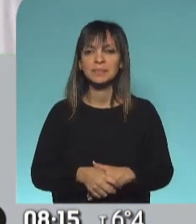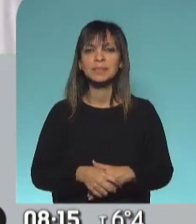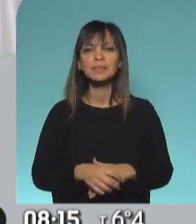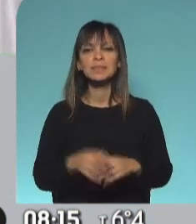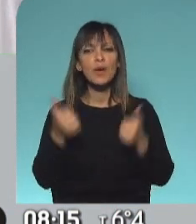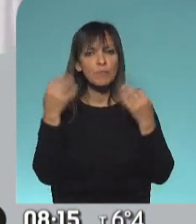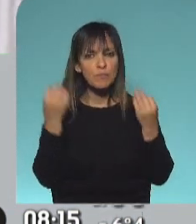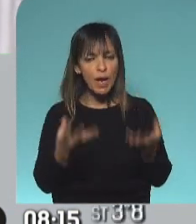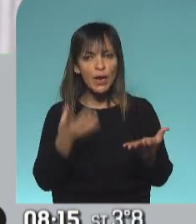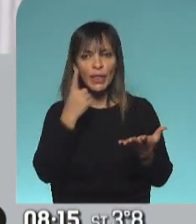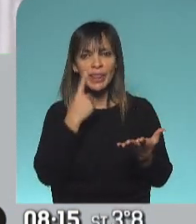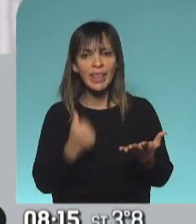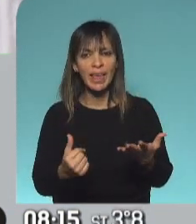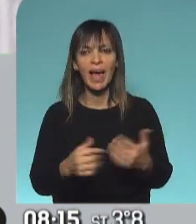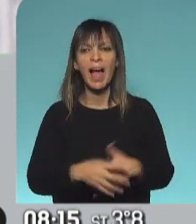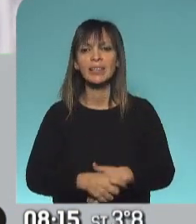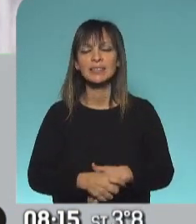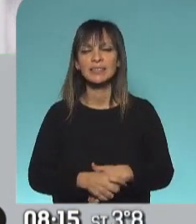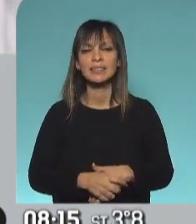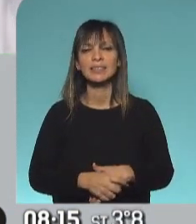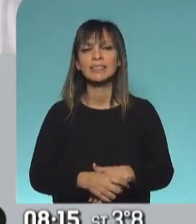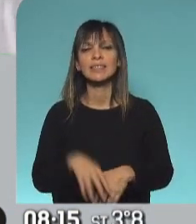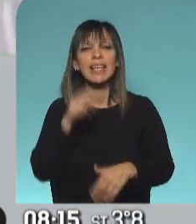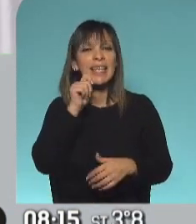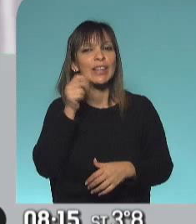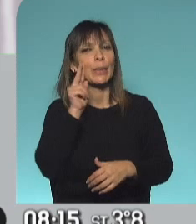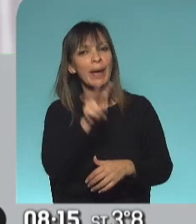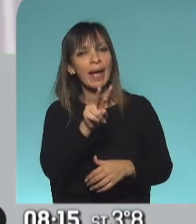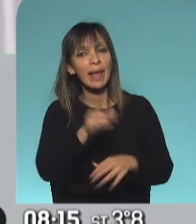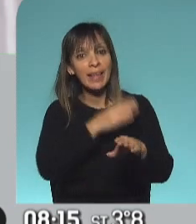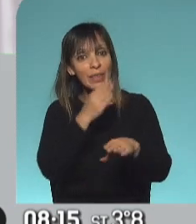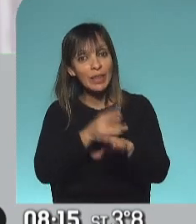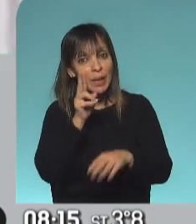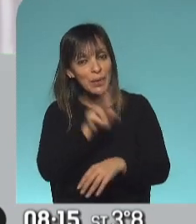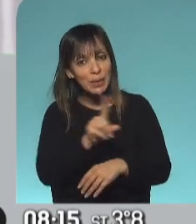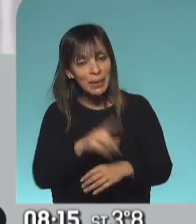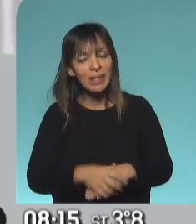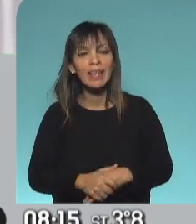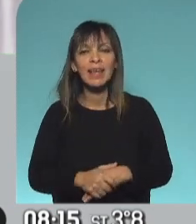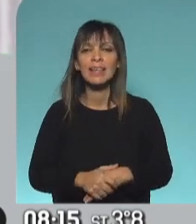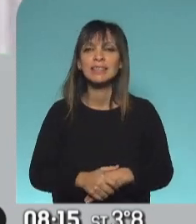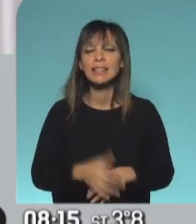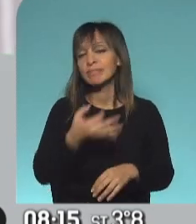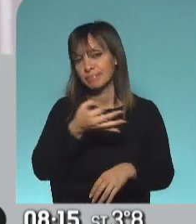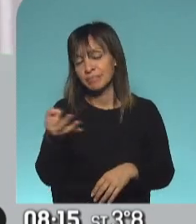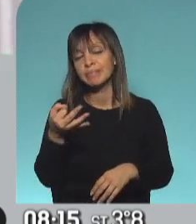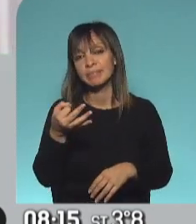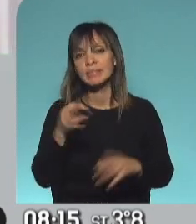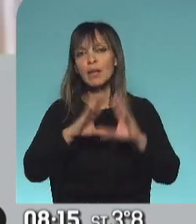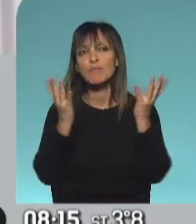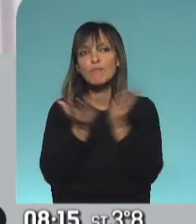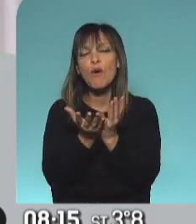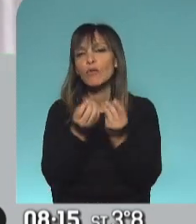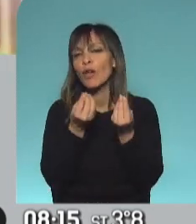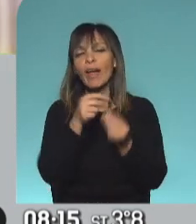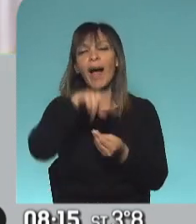Muy buenos días, Alejandro. Qué placer verte. Hace rato que no te veía. Y efectivamente, el mundo del arte y el espectáculo